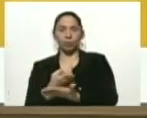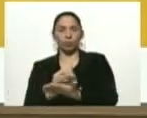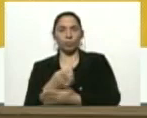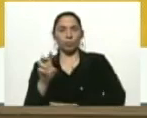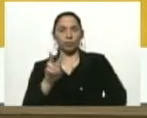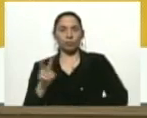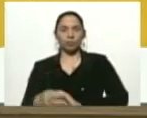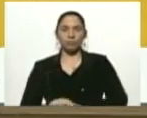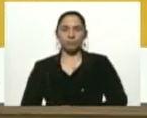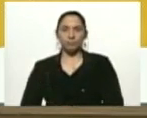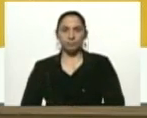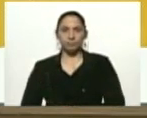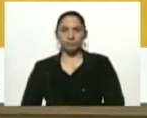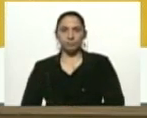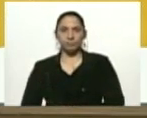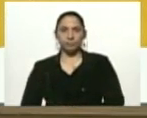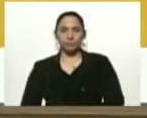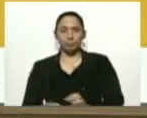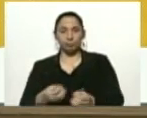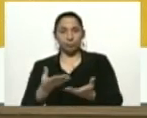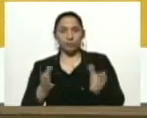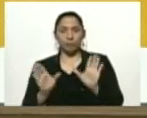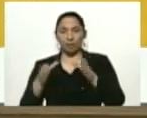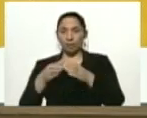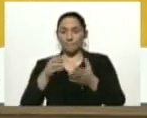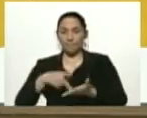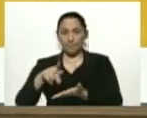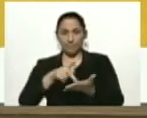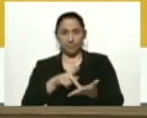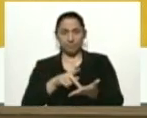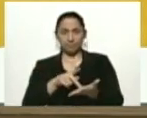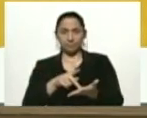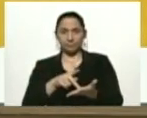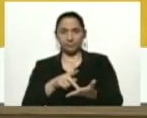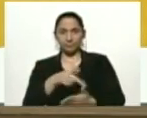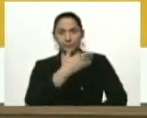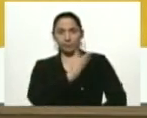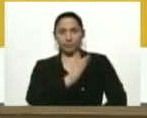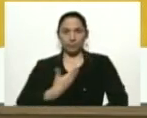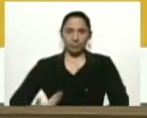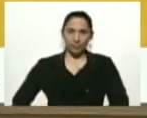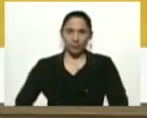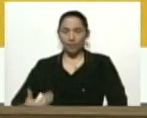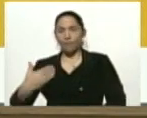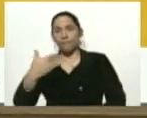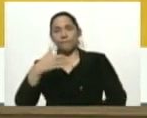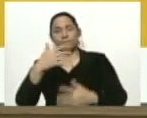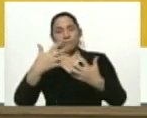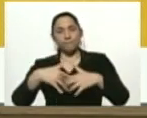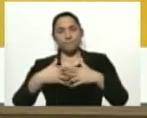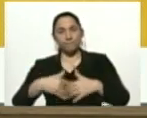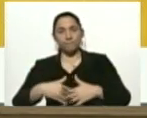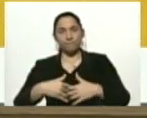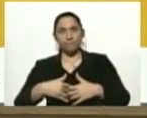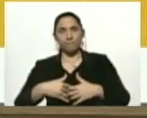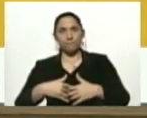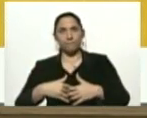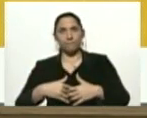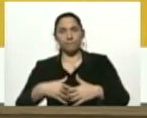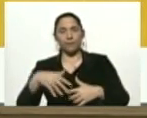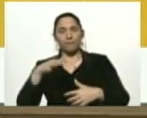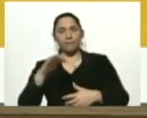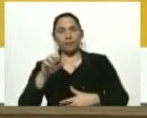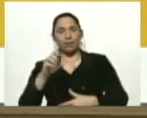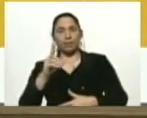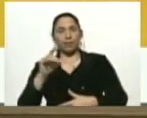Venezuela. En esta reunión participaron el presidente de FEDE Industria, el presidente